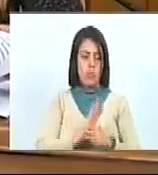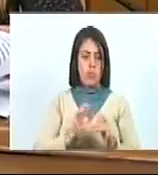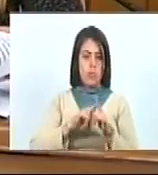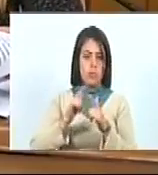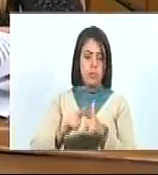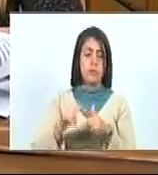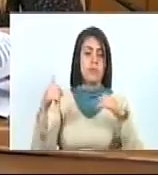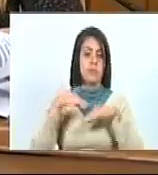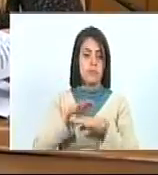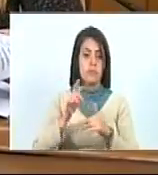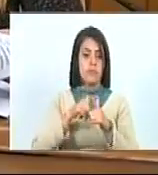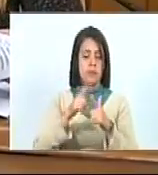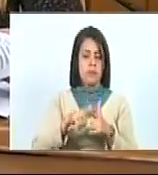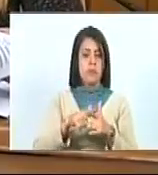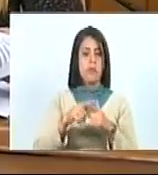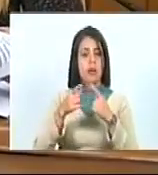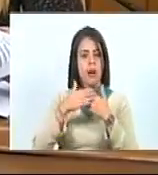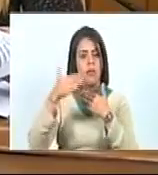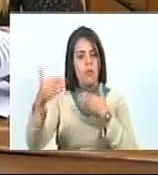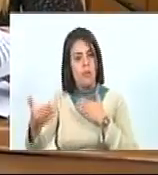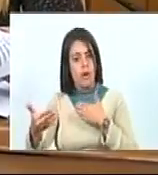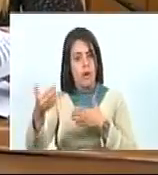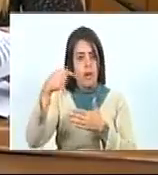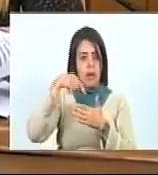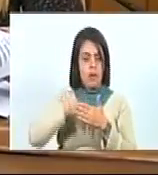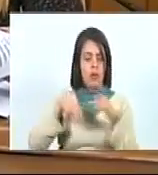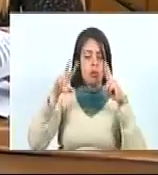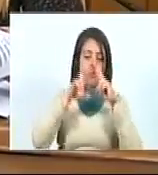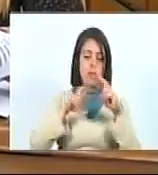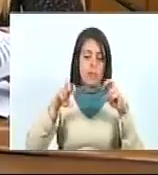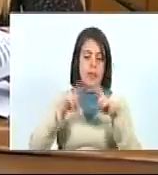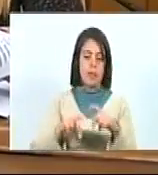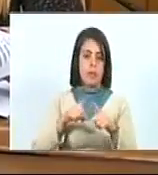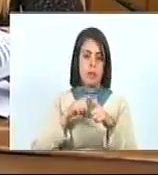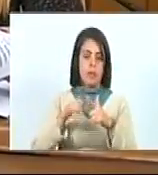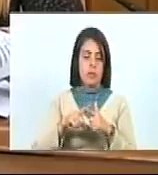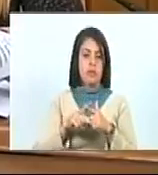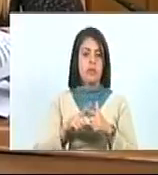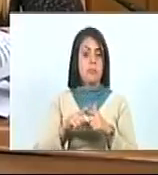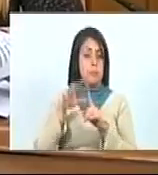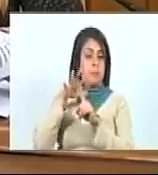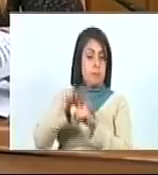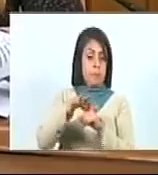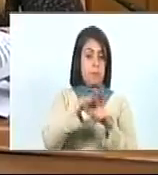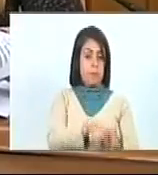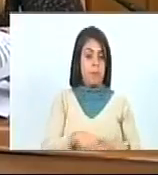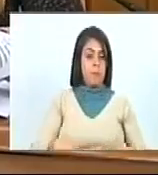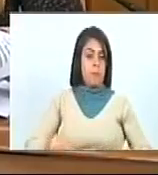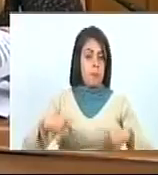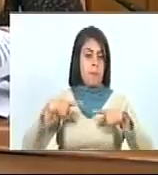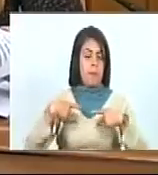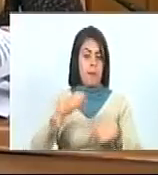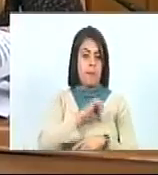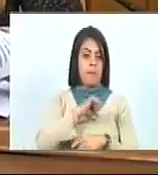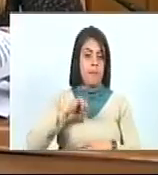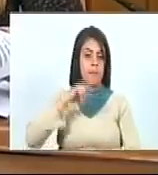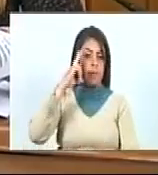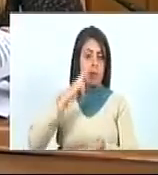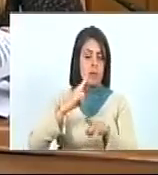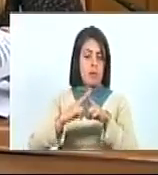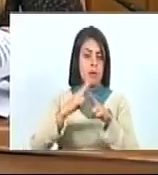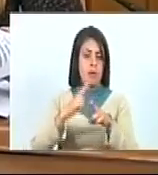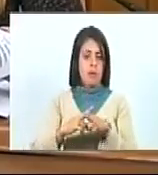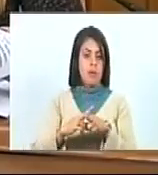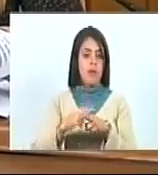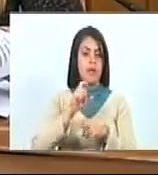la seguridad interior y exterior, la investigación criminal, la intimidad de la vida privada, el honor, la